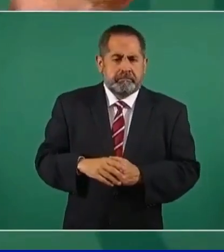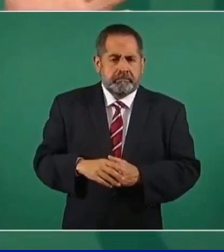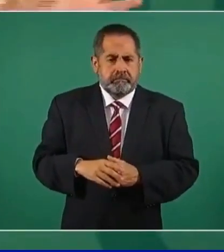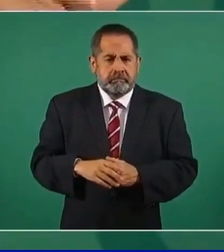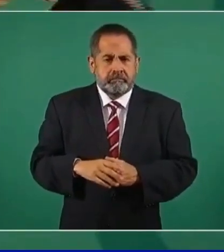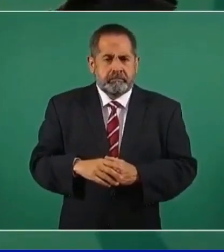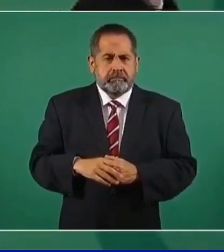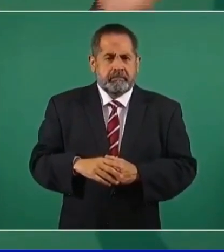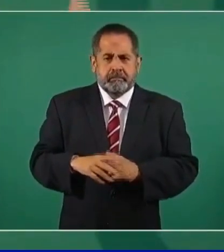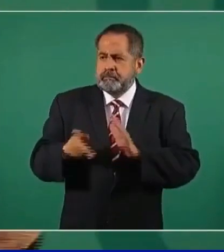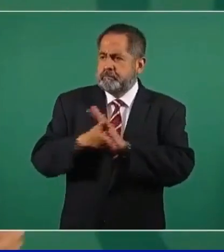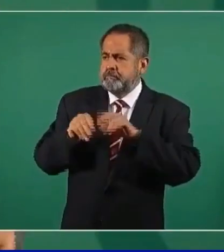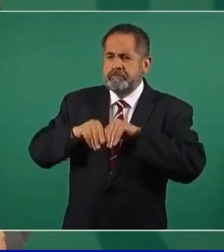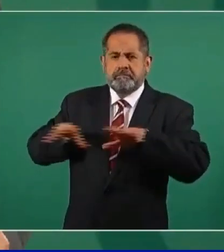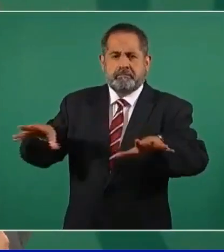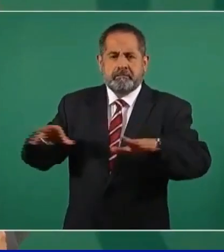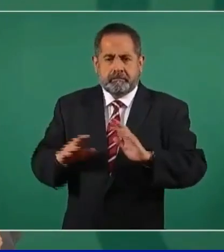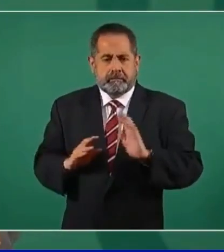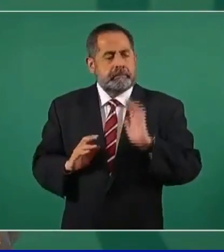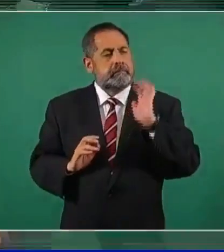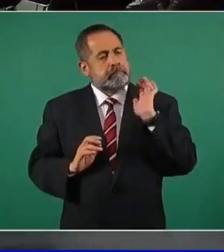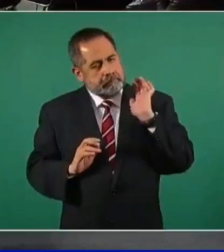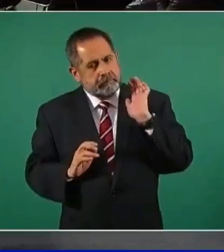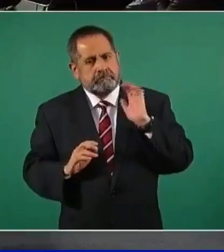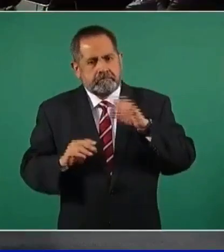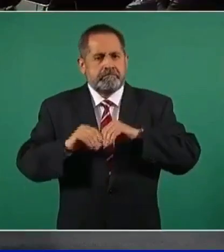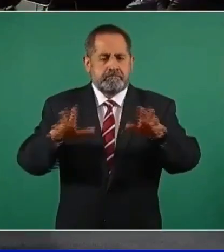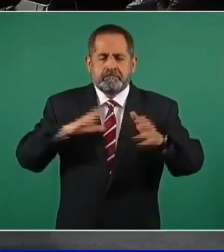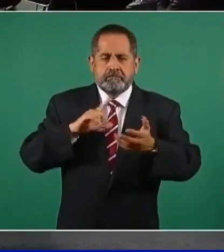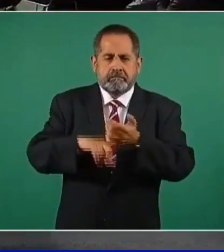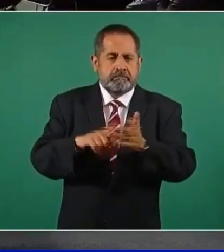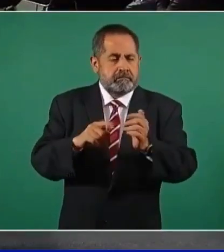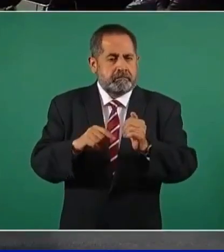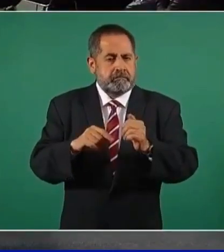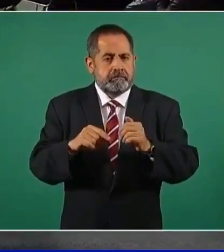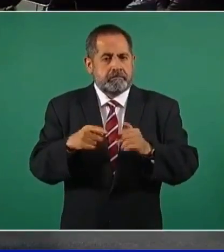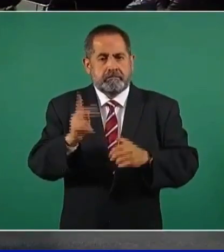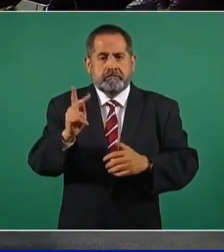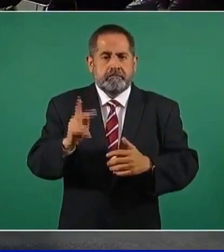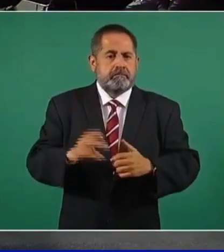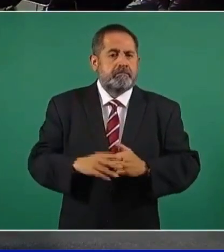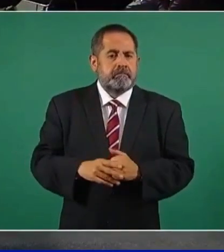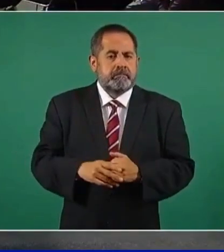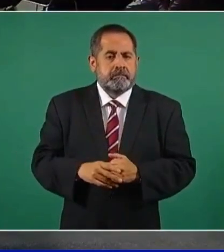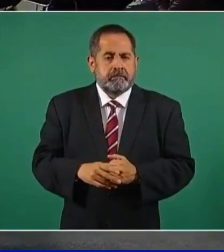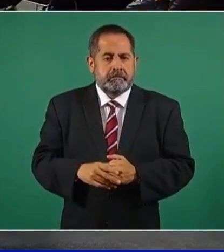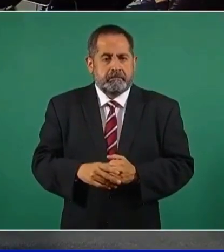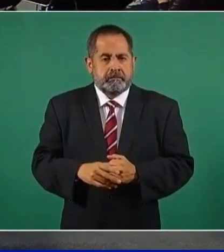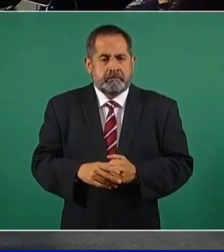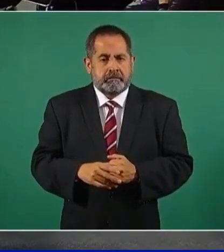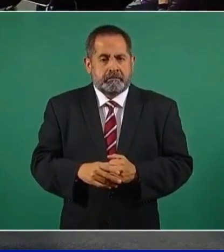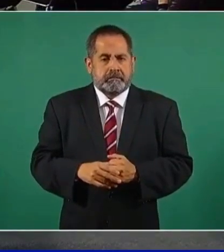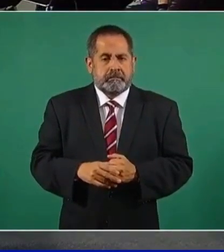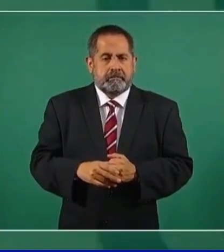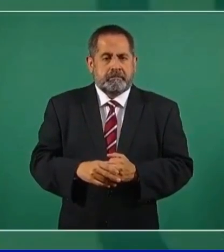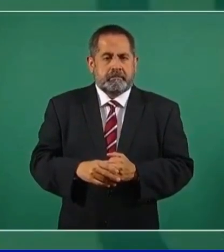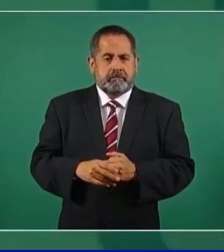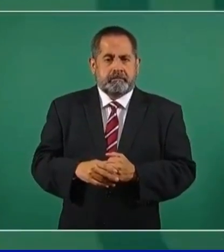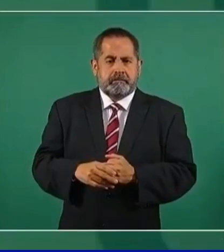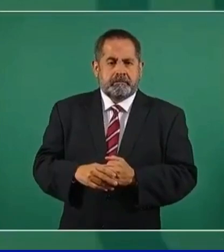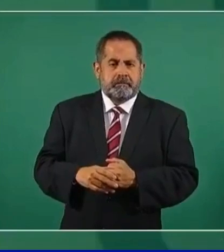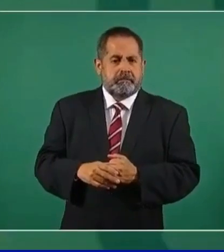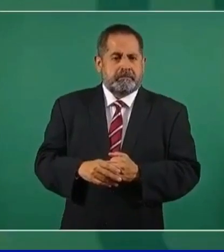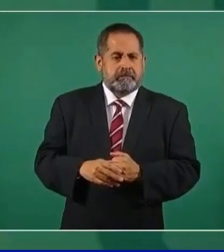está en todos los periódicos. Ah, ¿y eso ya es